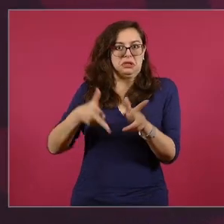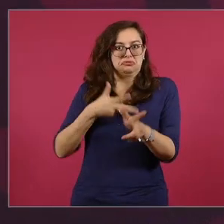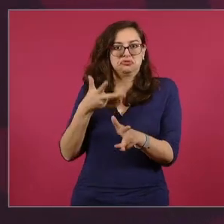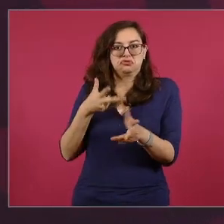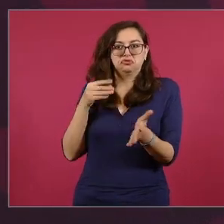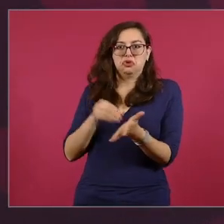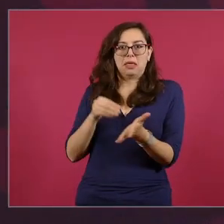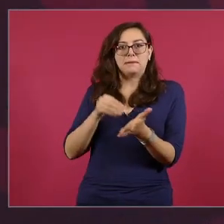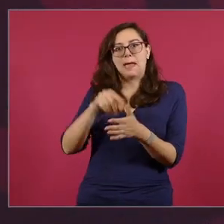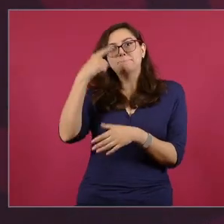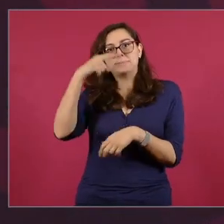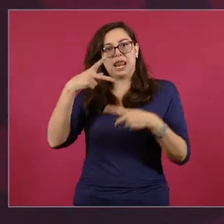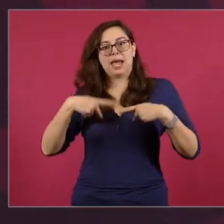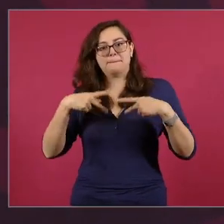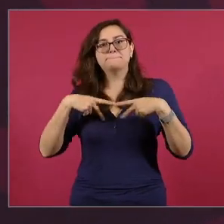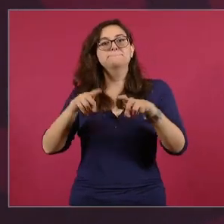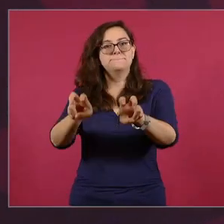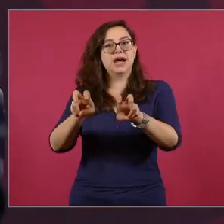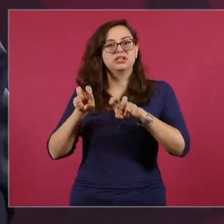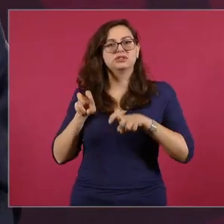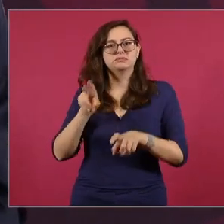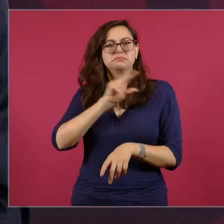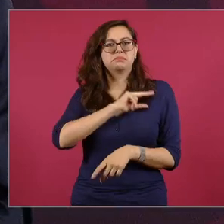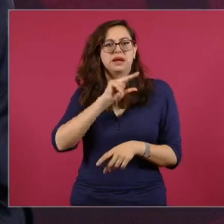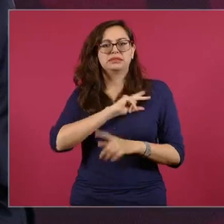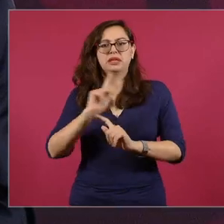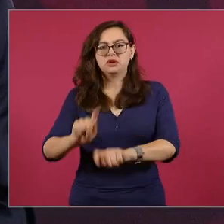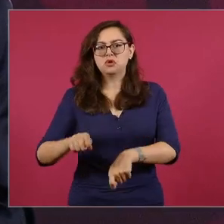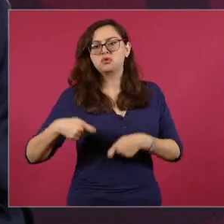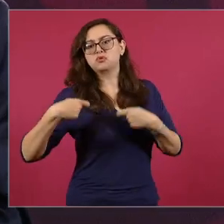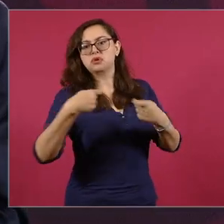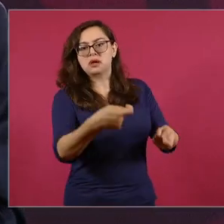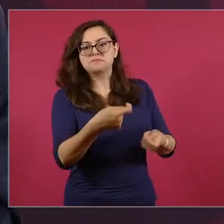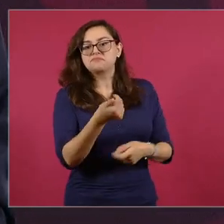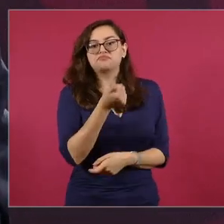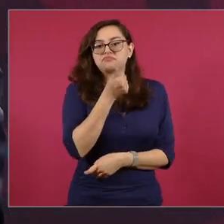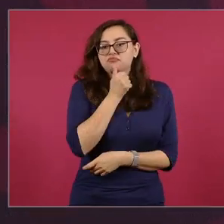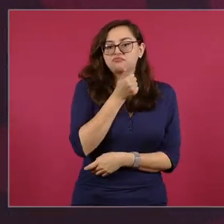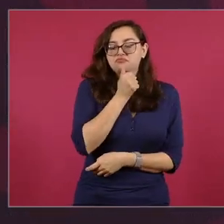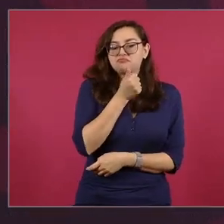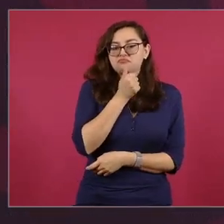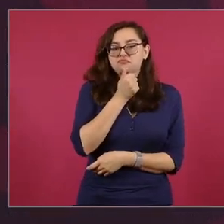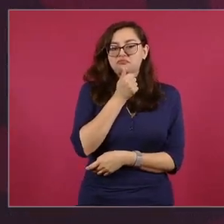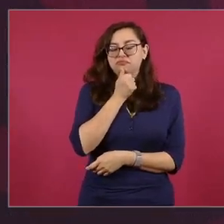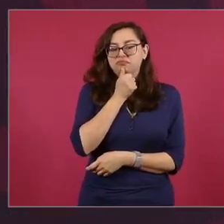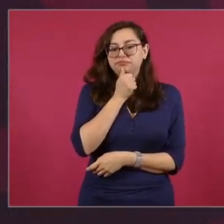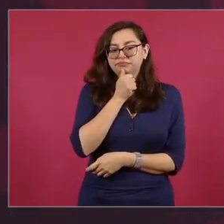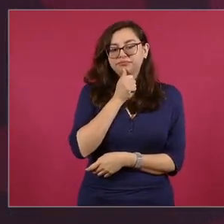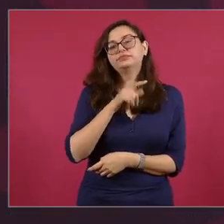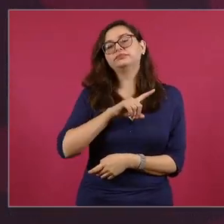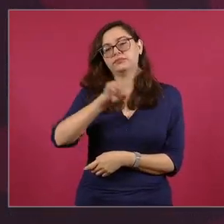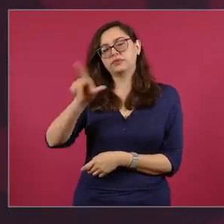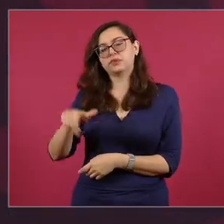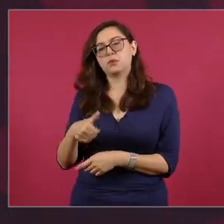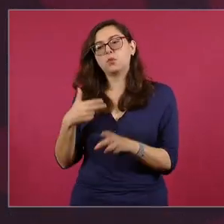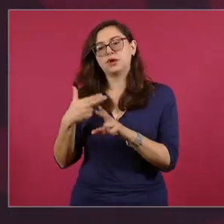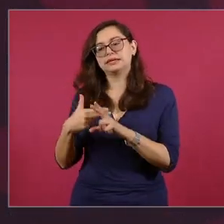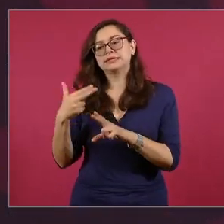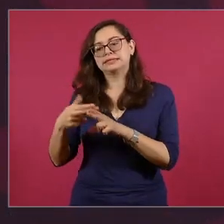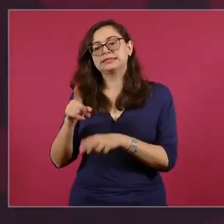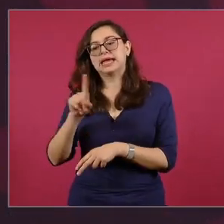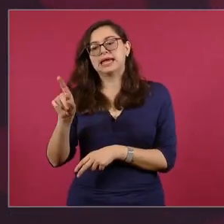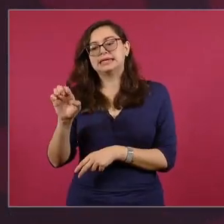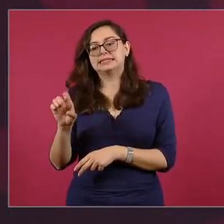Pero siguiendo el ejemplo de Salinas, porque aunque luego se pelearon, el